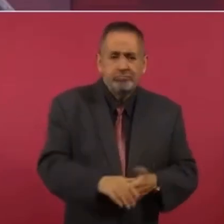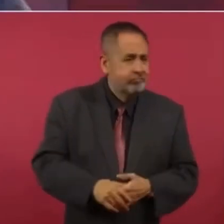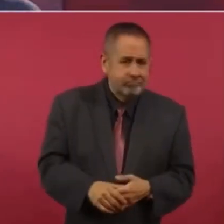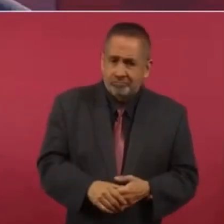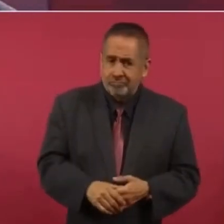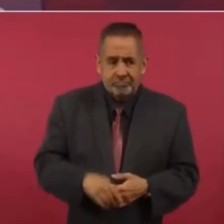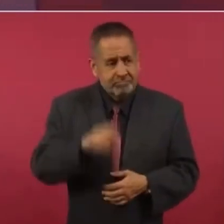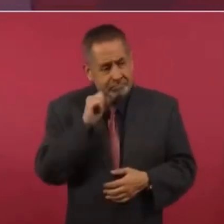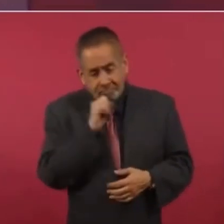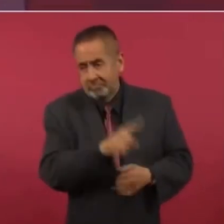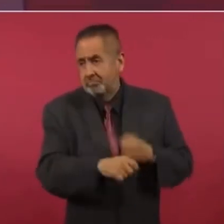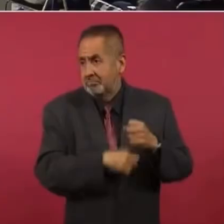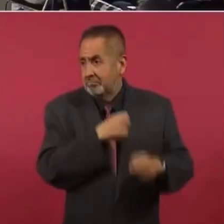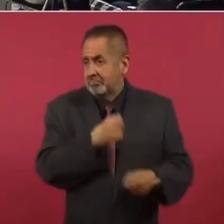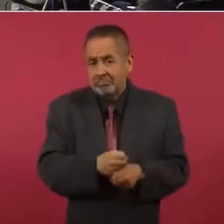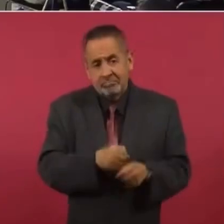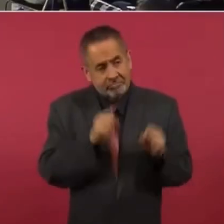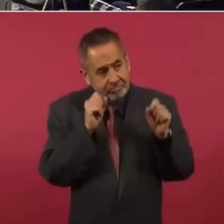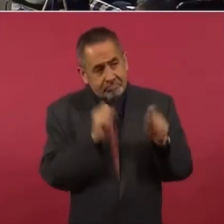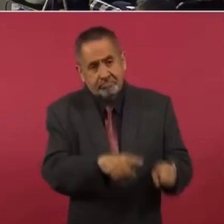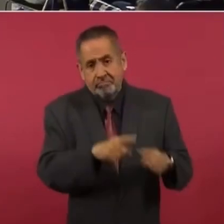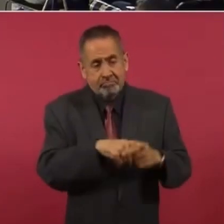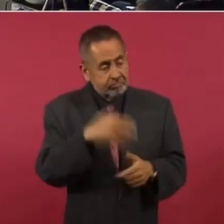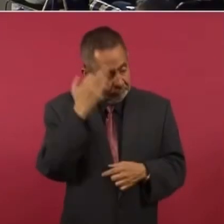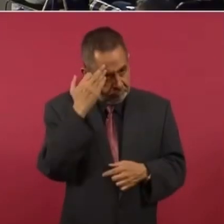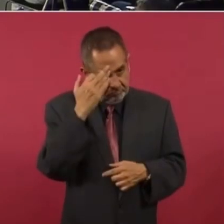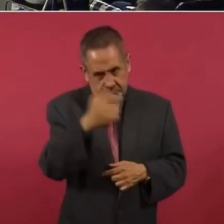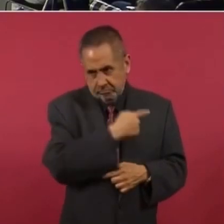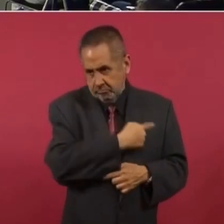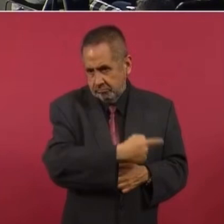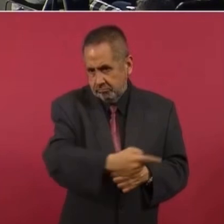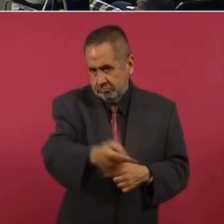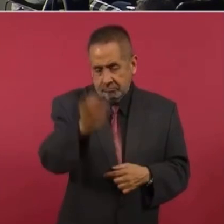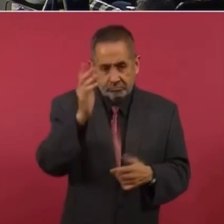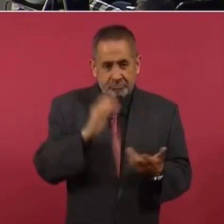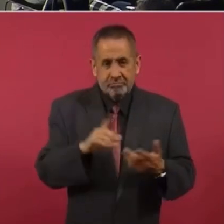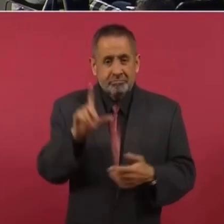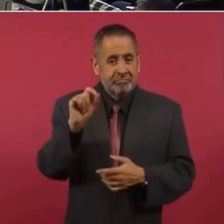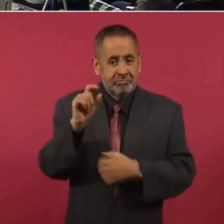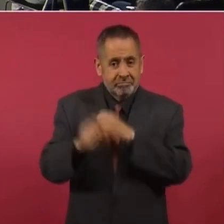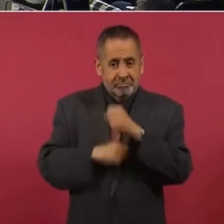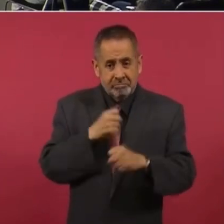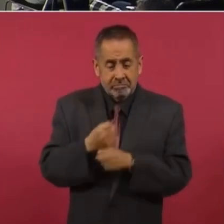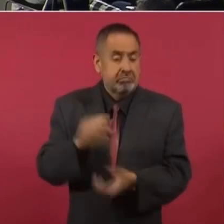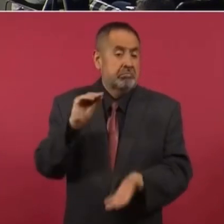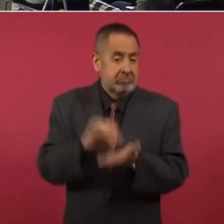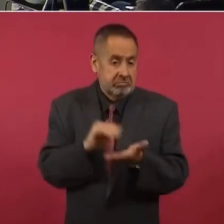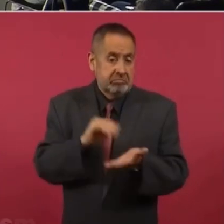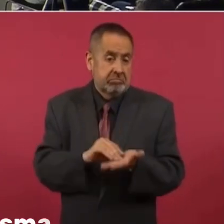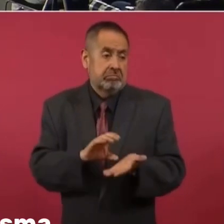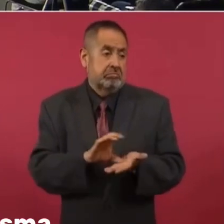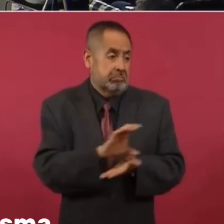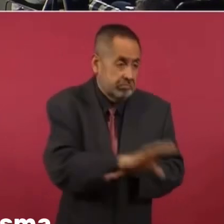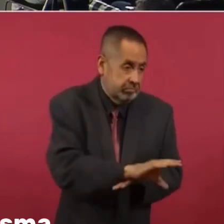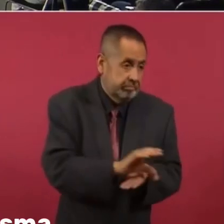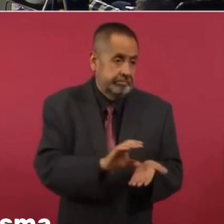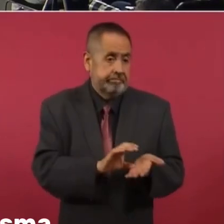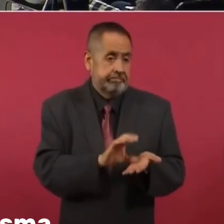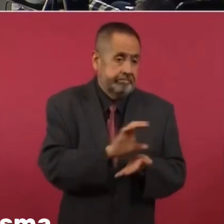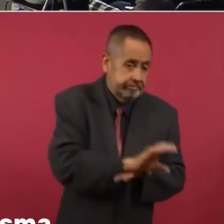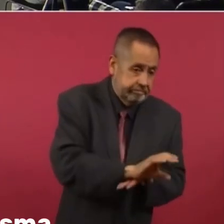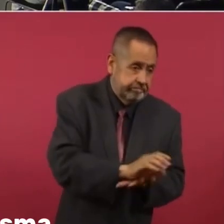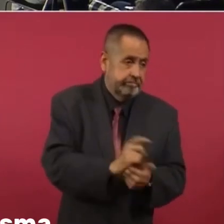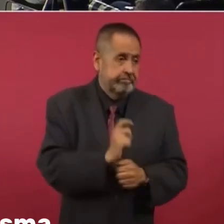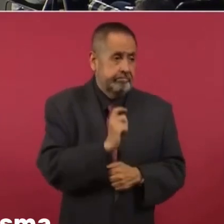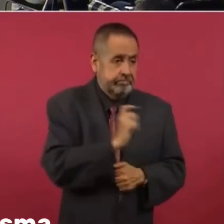ya 20 años pagando, pagando,